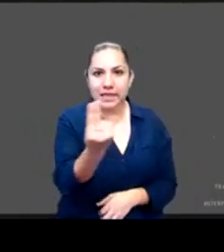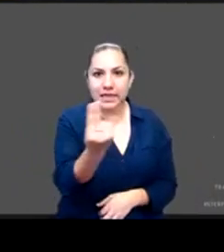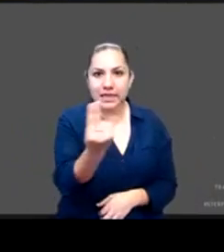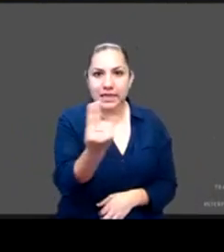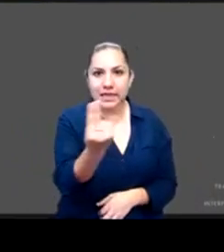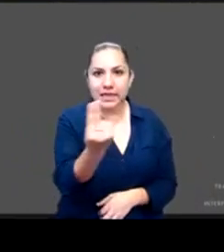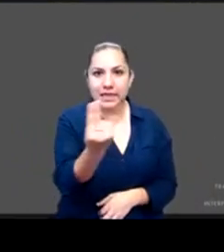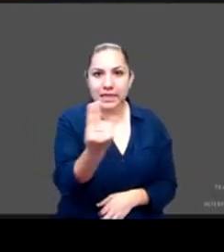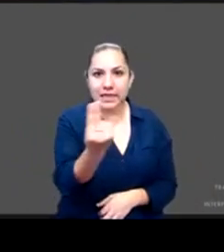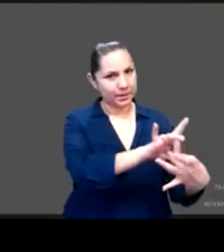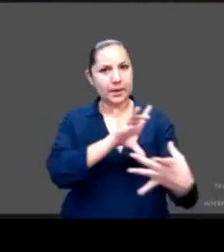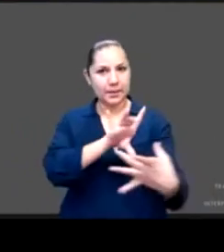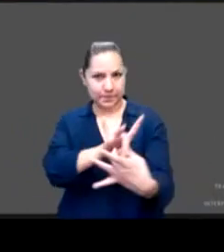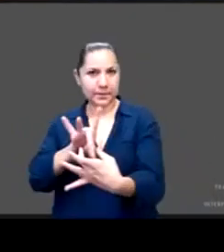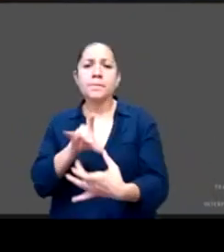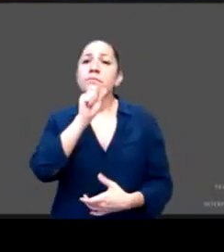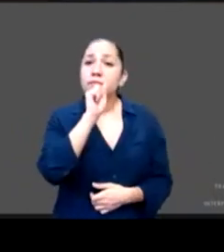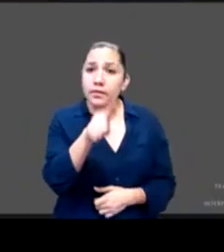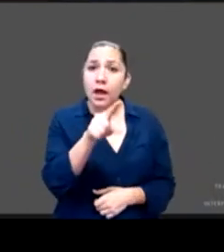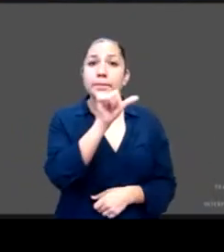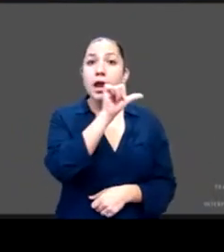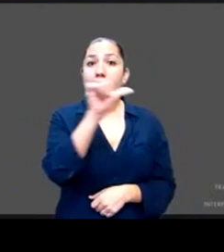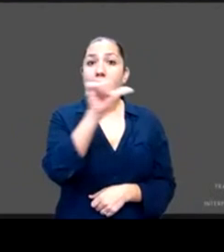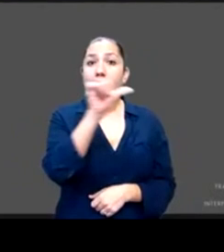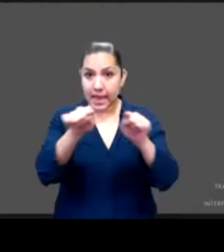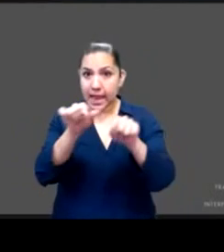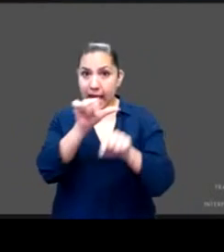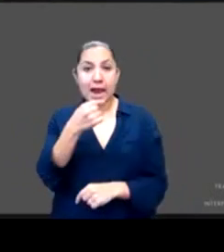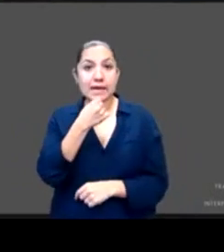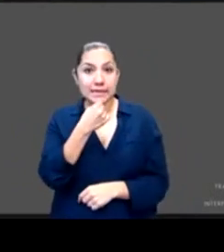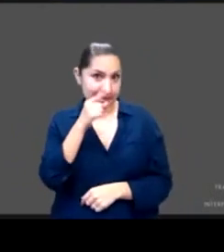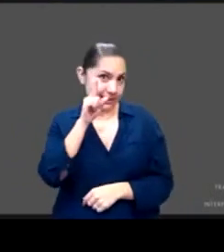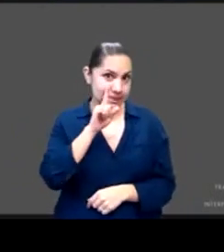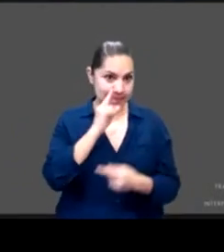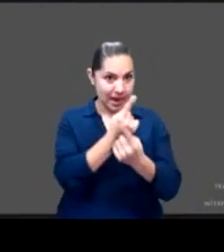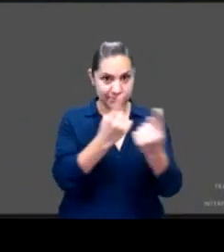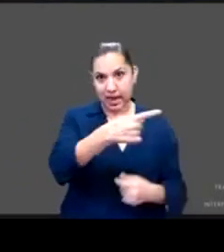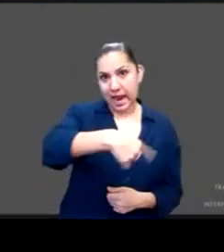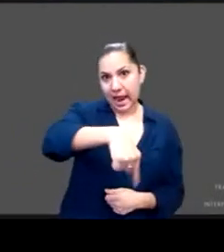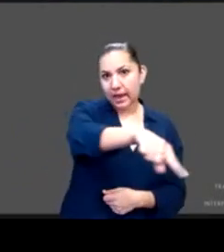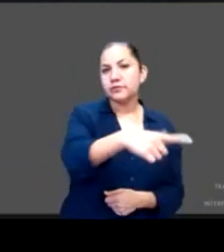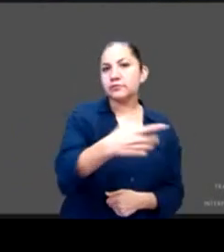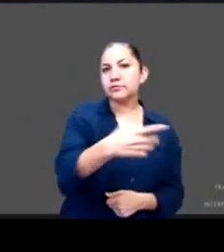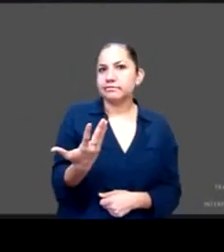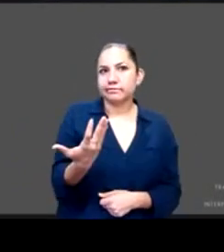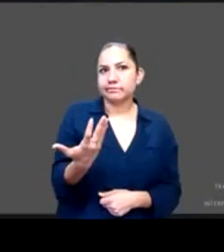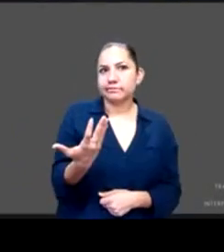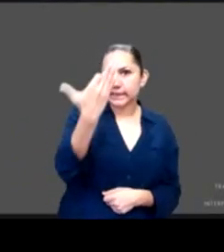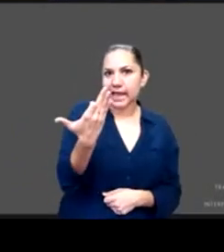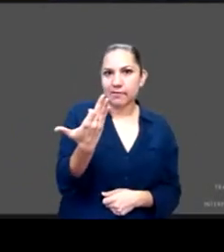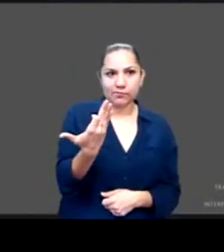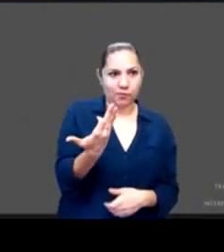aquellas niñas que hemos dejado socialmente en una posición de vulnerabilidad como son las niñas